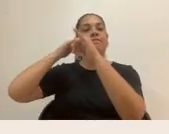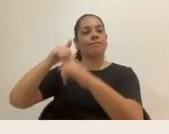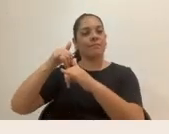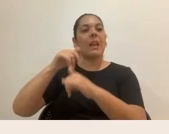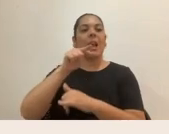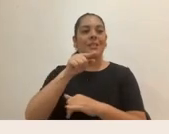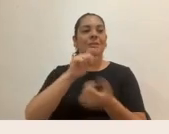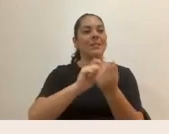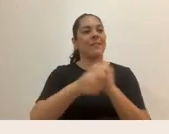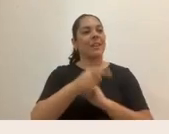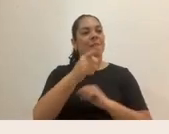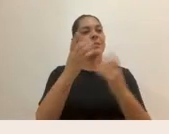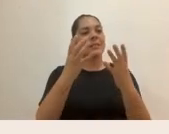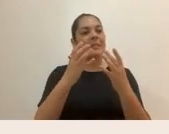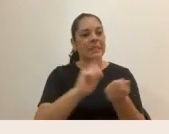finalmente